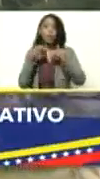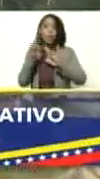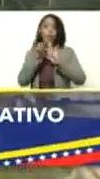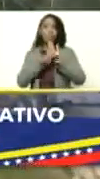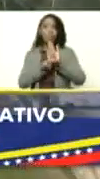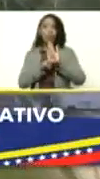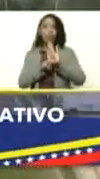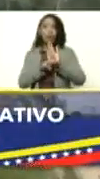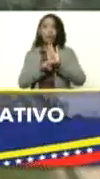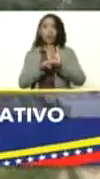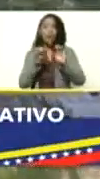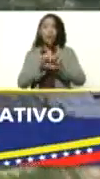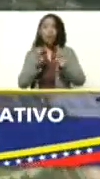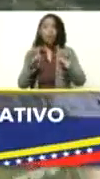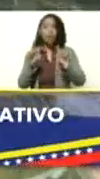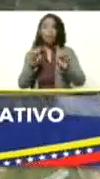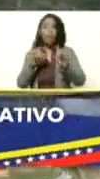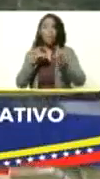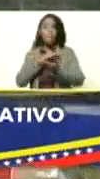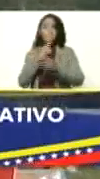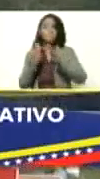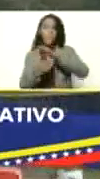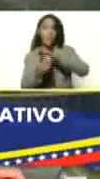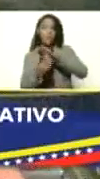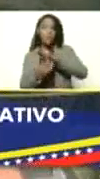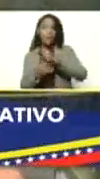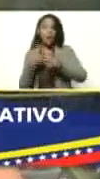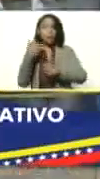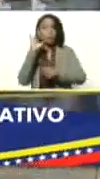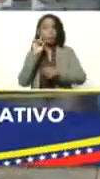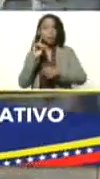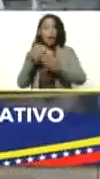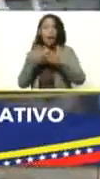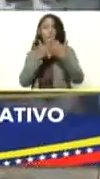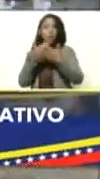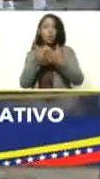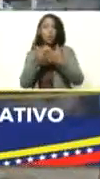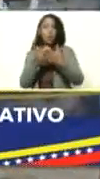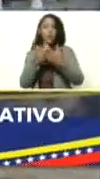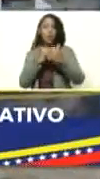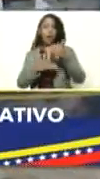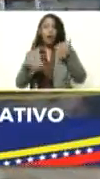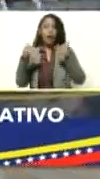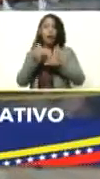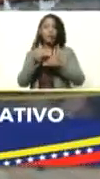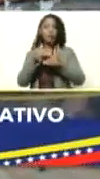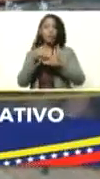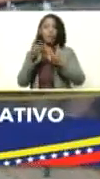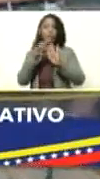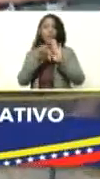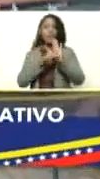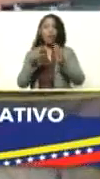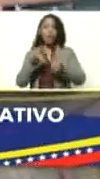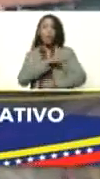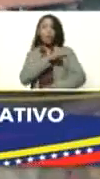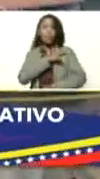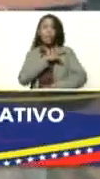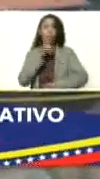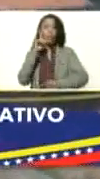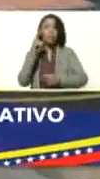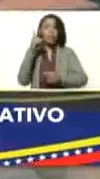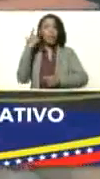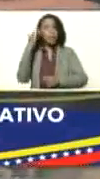de movilidades de la educación básica e incluso estudios de alto nivel universitario para que conozcan las bondades, los